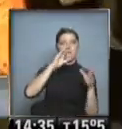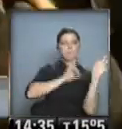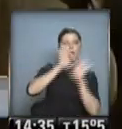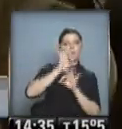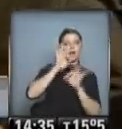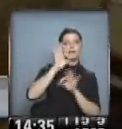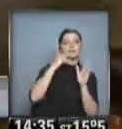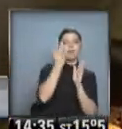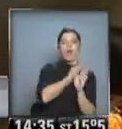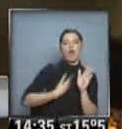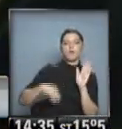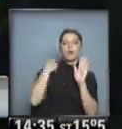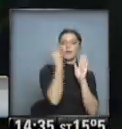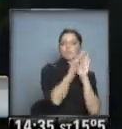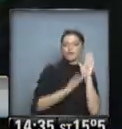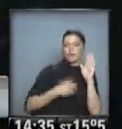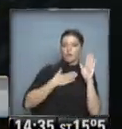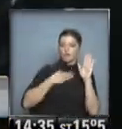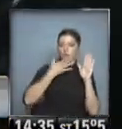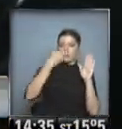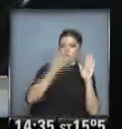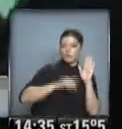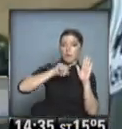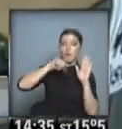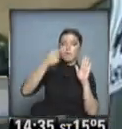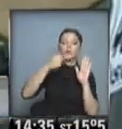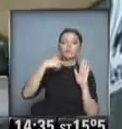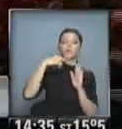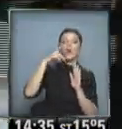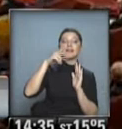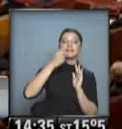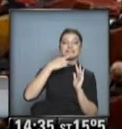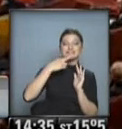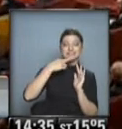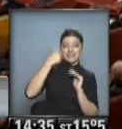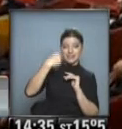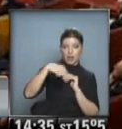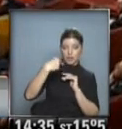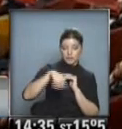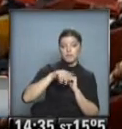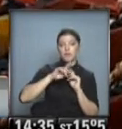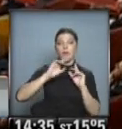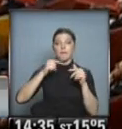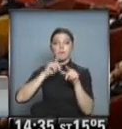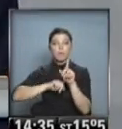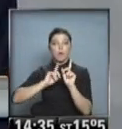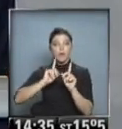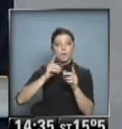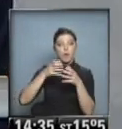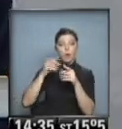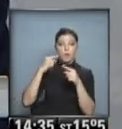gobierno de cara a las elecciones generales del 17 de noviembre próximo. En tanto, la derecha en el poder